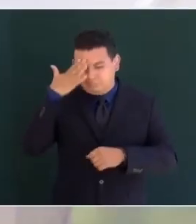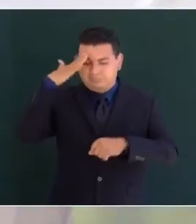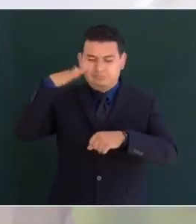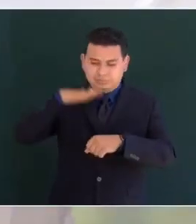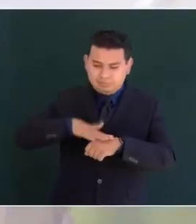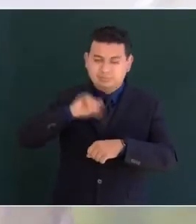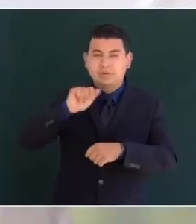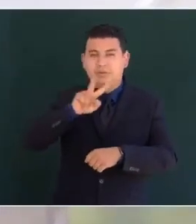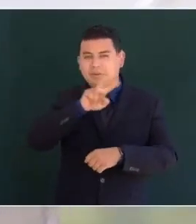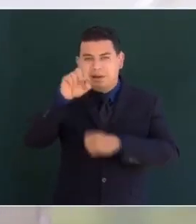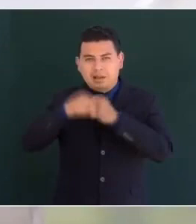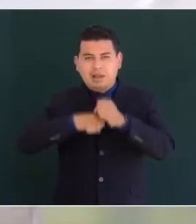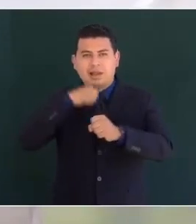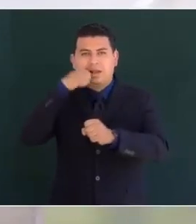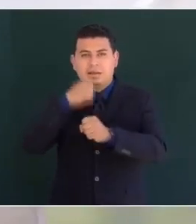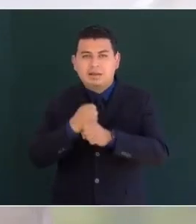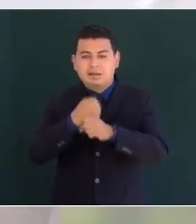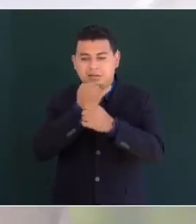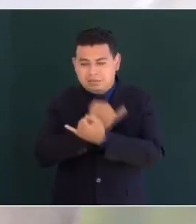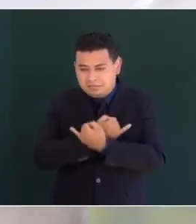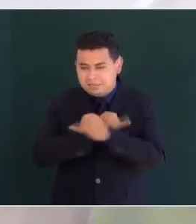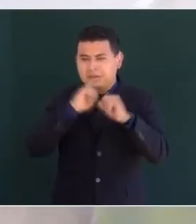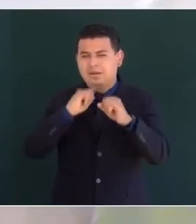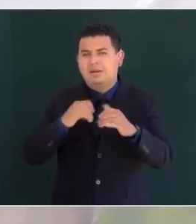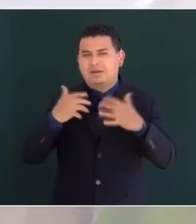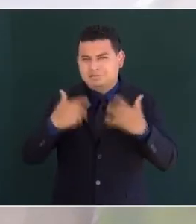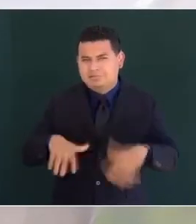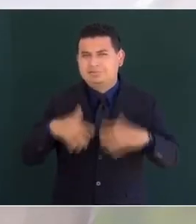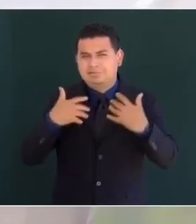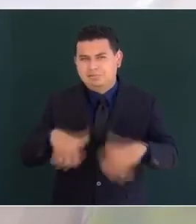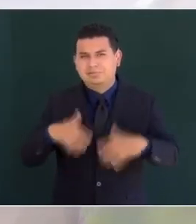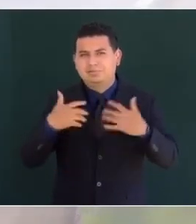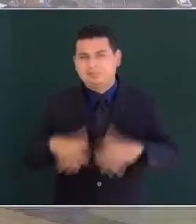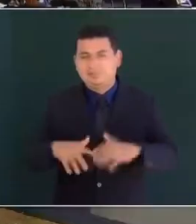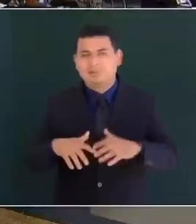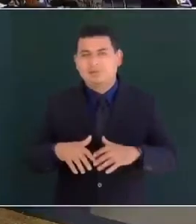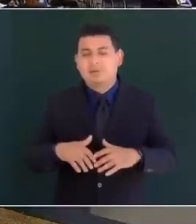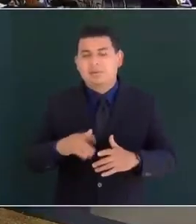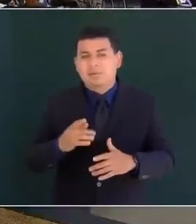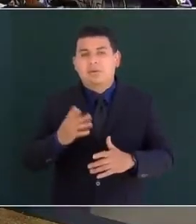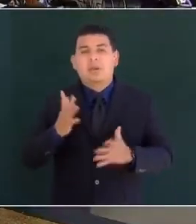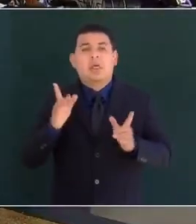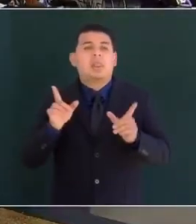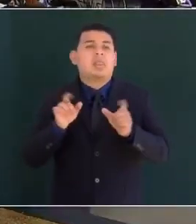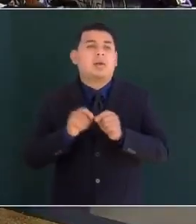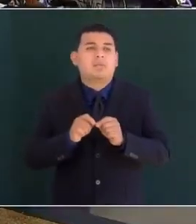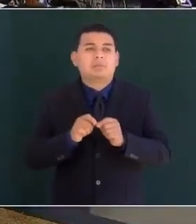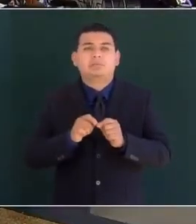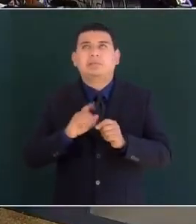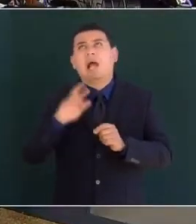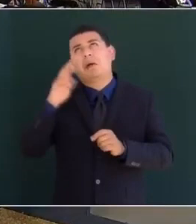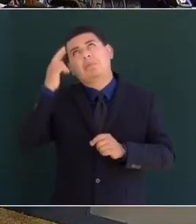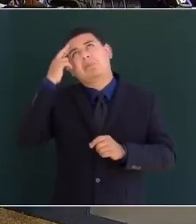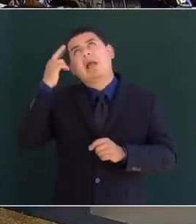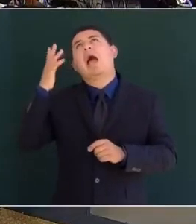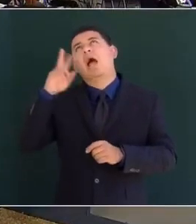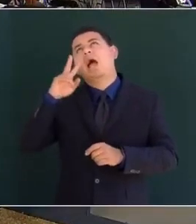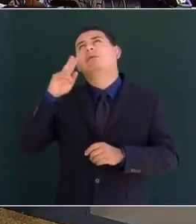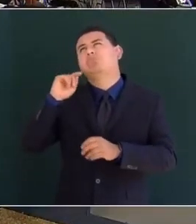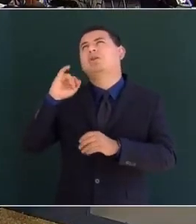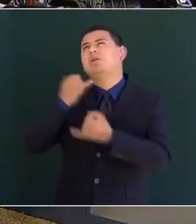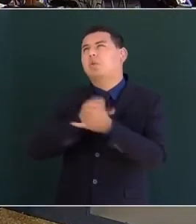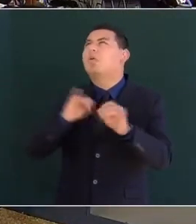los 200 años de nuestra independencia no sólo queremos recordar con cariño